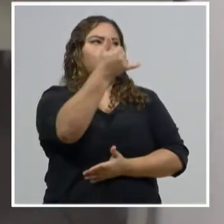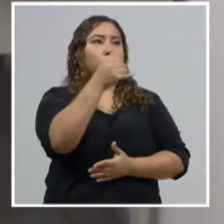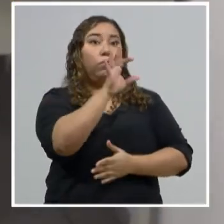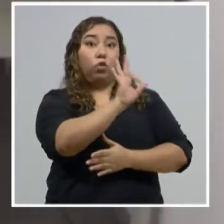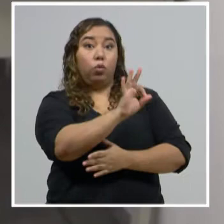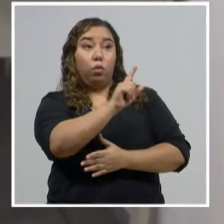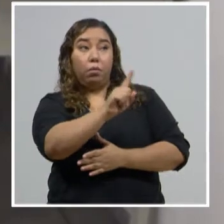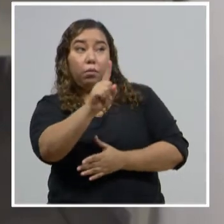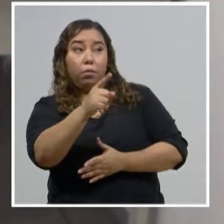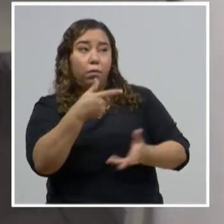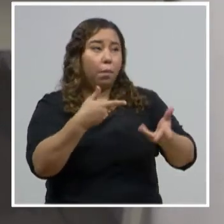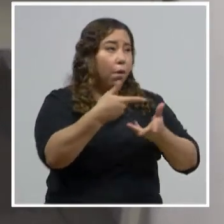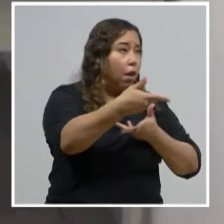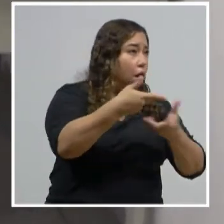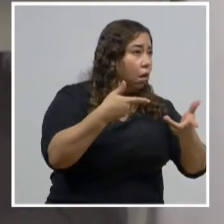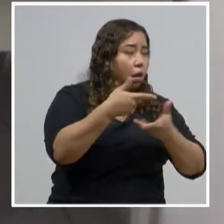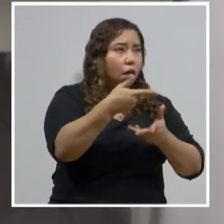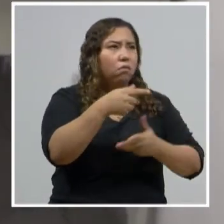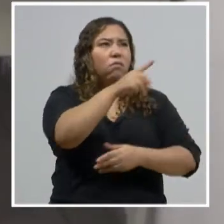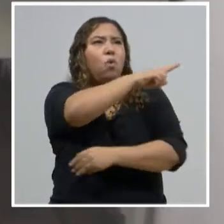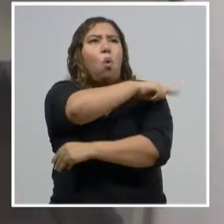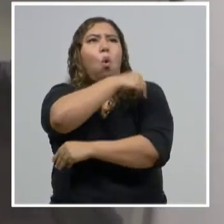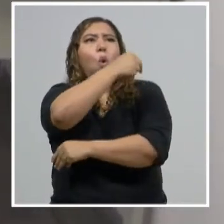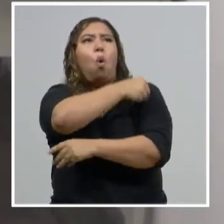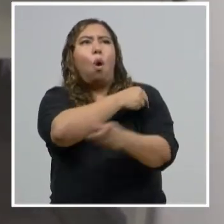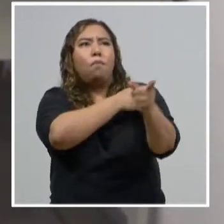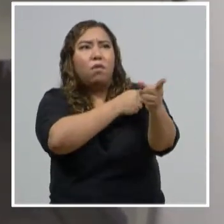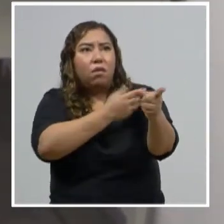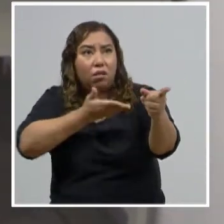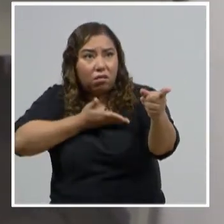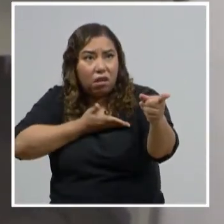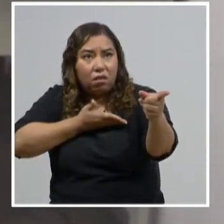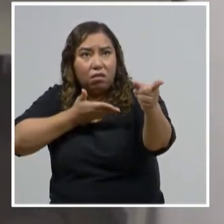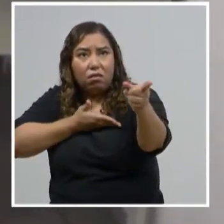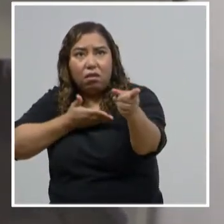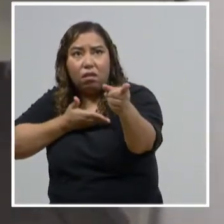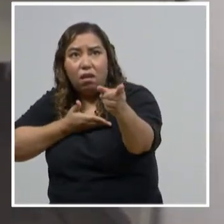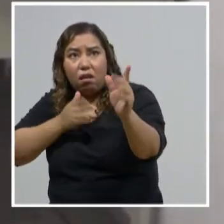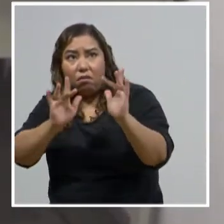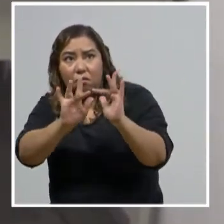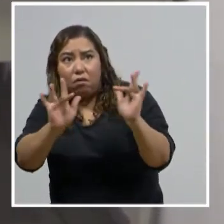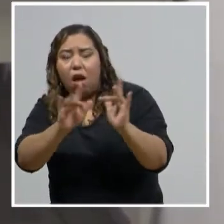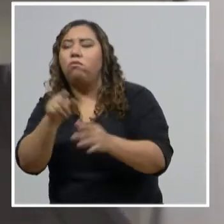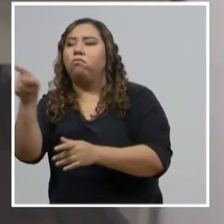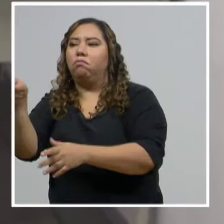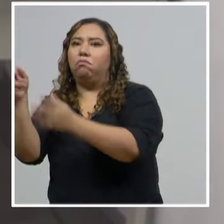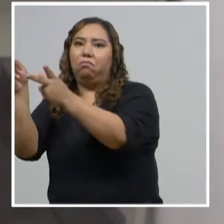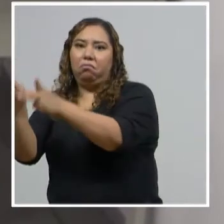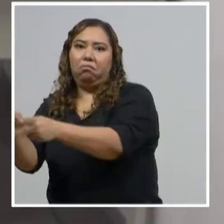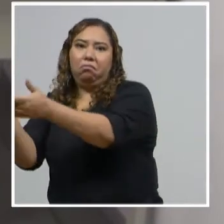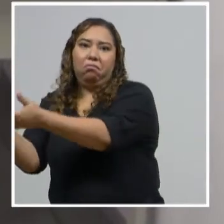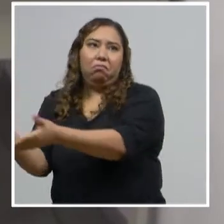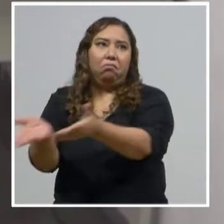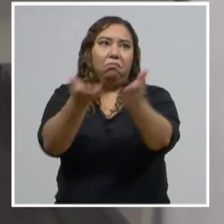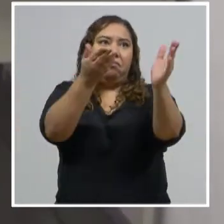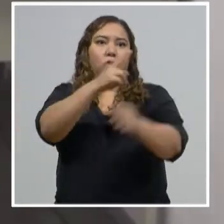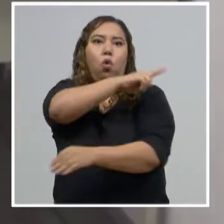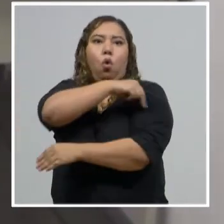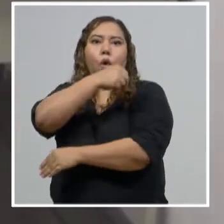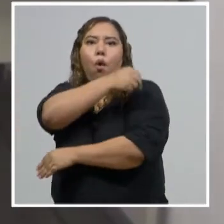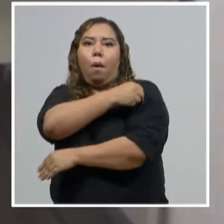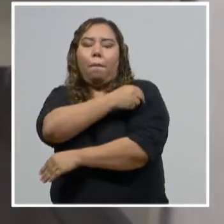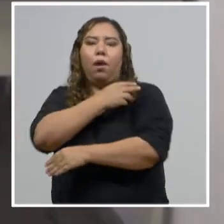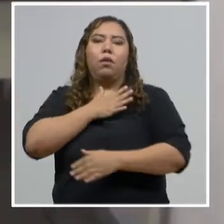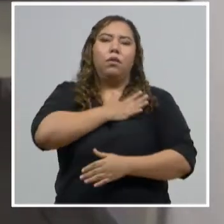coordinar con los directores de hospitales, y el paciente puede ser trasladador ya sea al hospital del Tórax, al hospital María, al